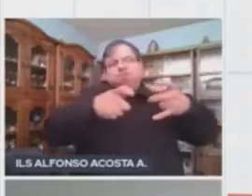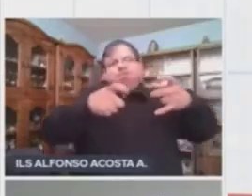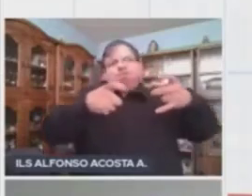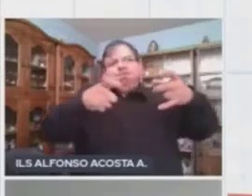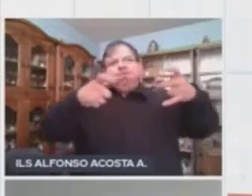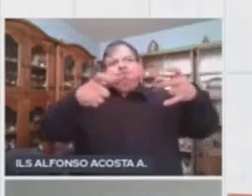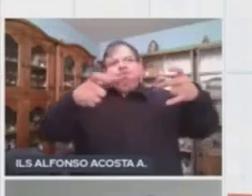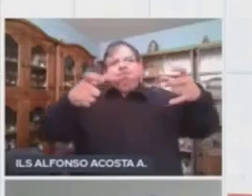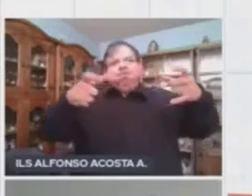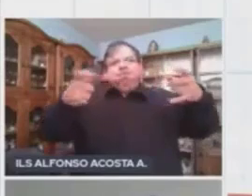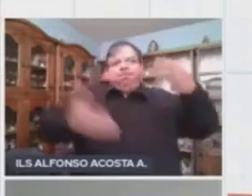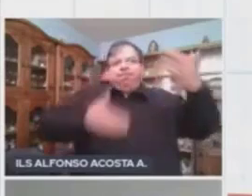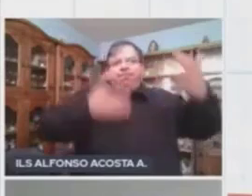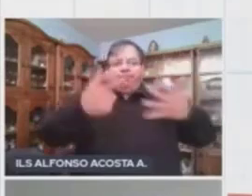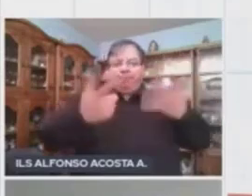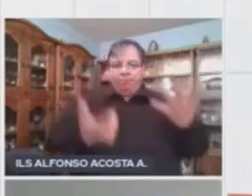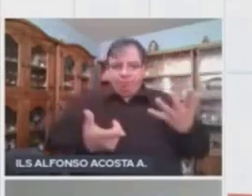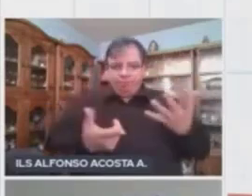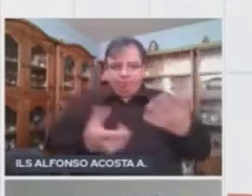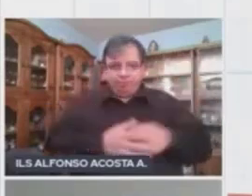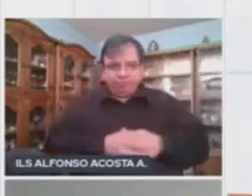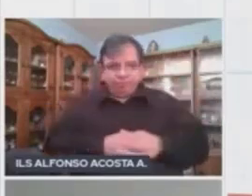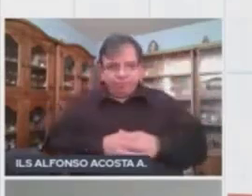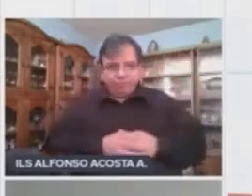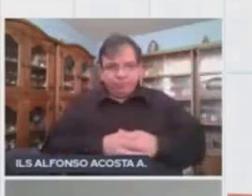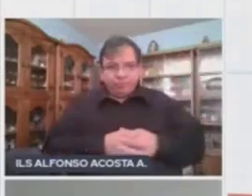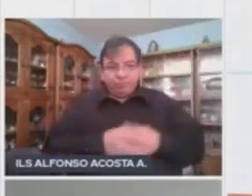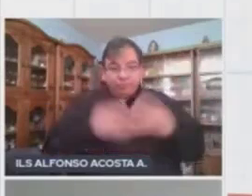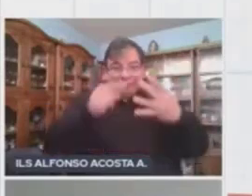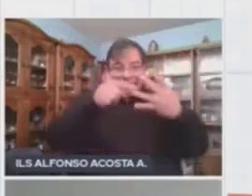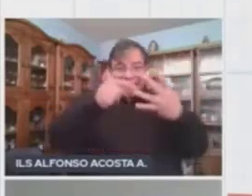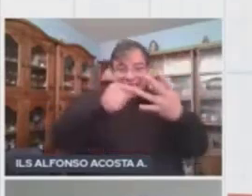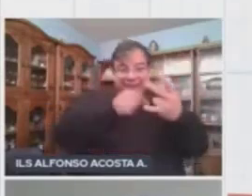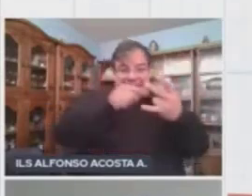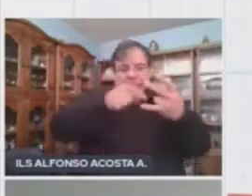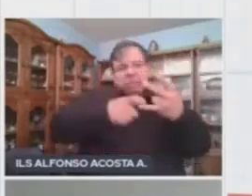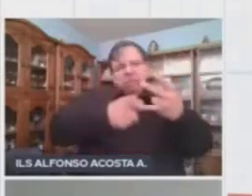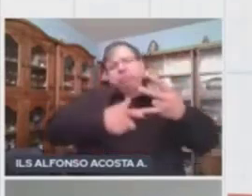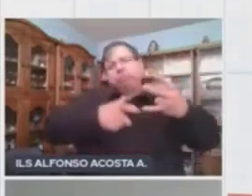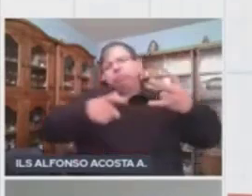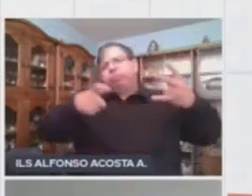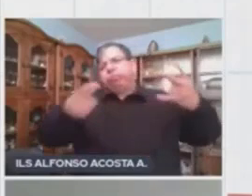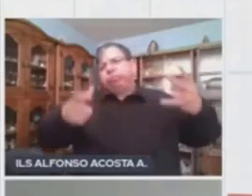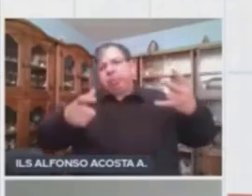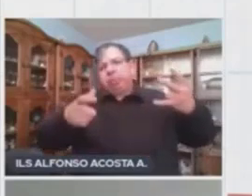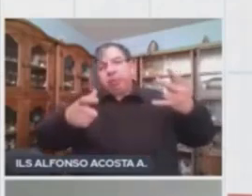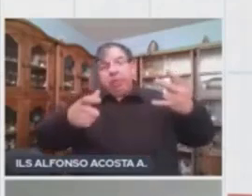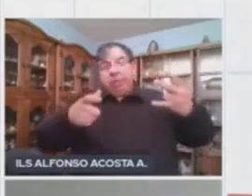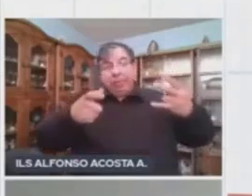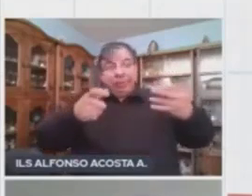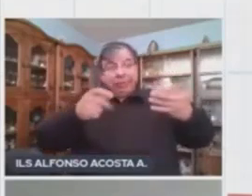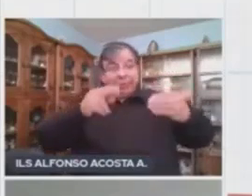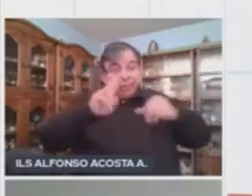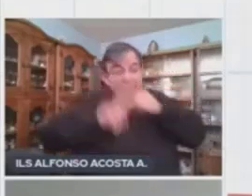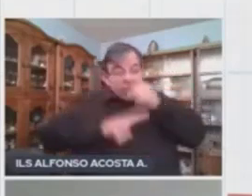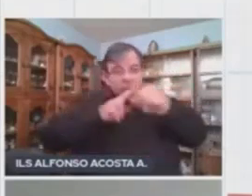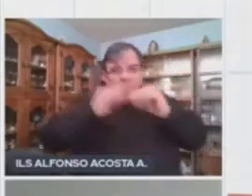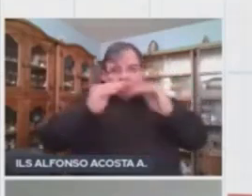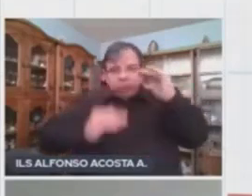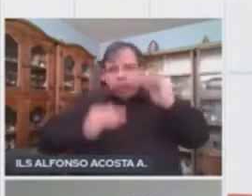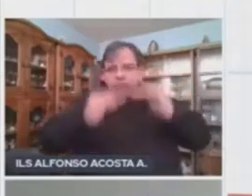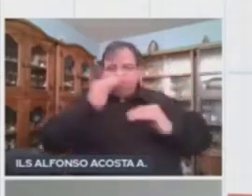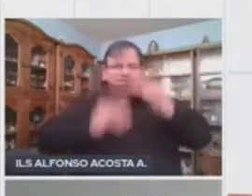eran el alimento del organismo que quitamos. Con esto, podemos crear un desequilibrio ecológico muy grave.